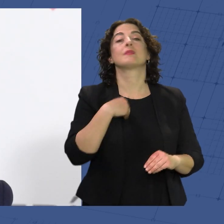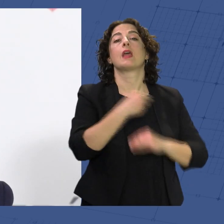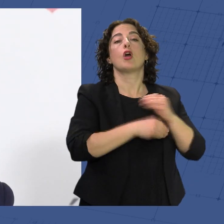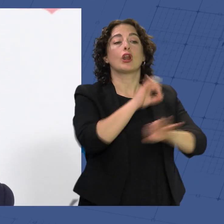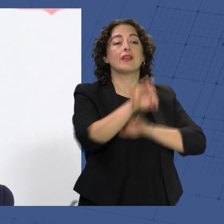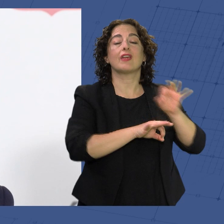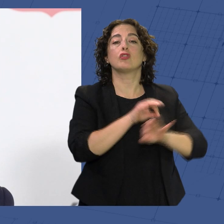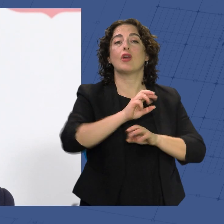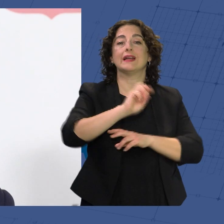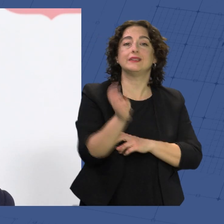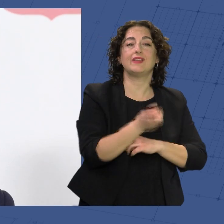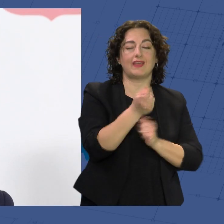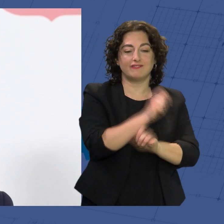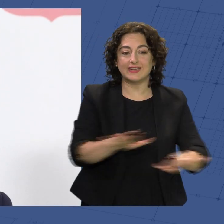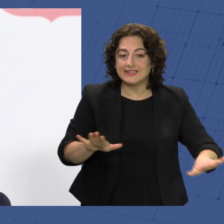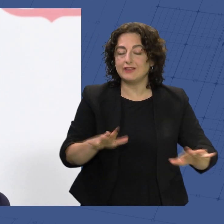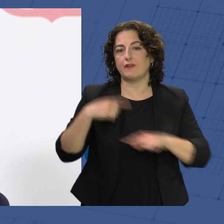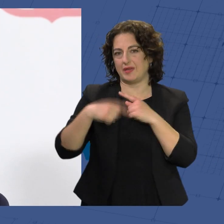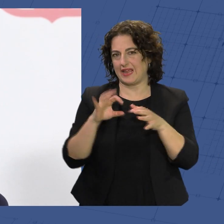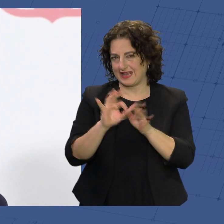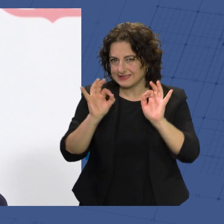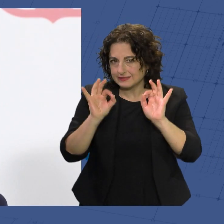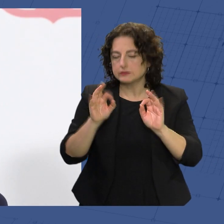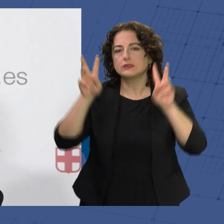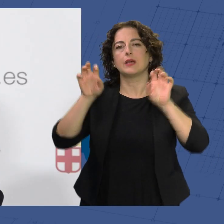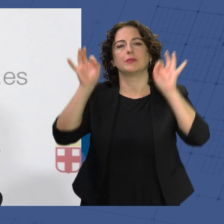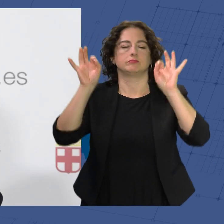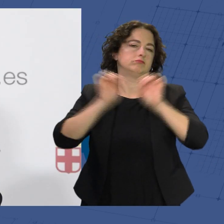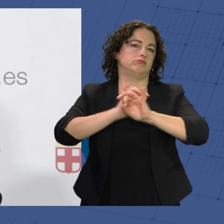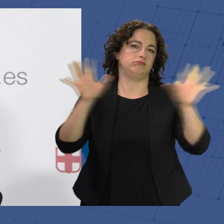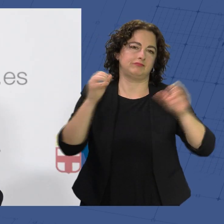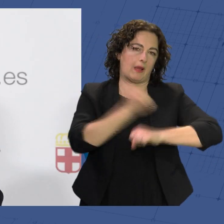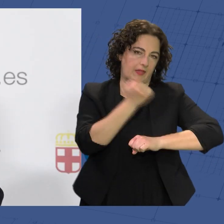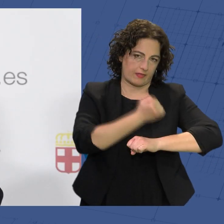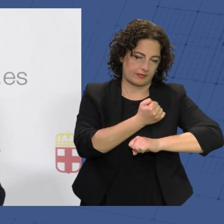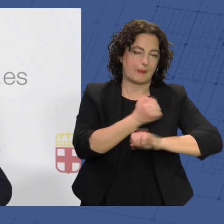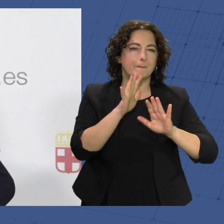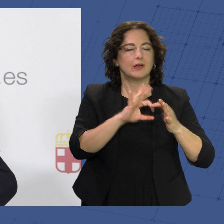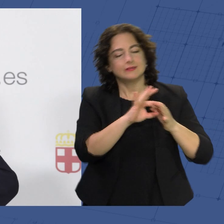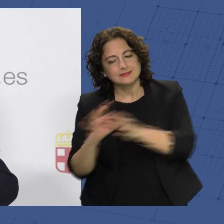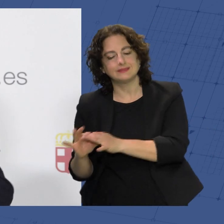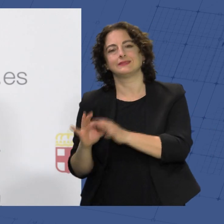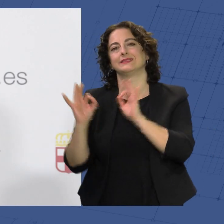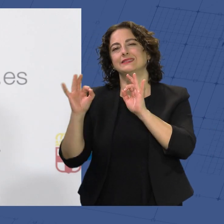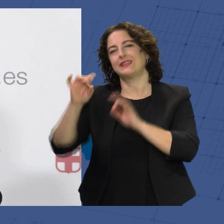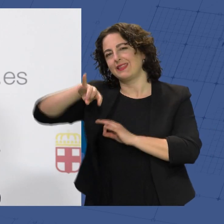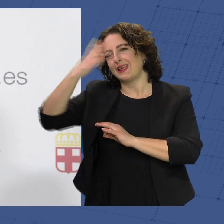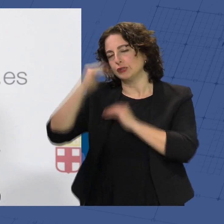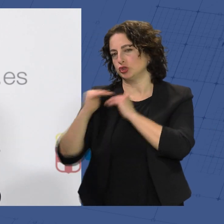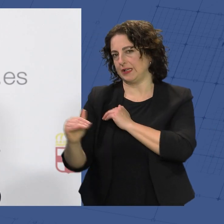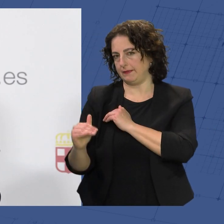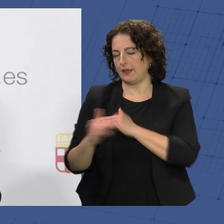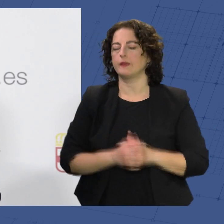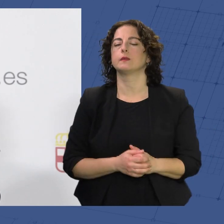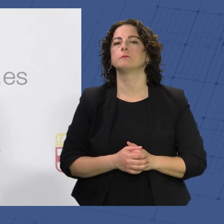de carácter infantil y familiar con temática claramente navideña, pero que girarán en torno a la idea de la sostenibilidad,